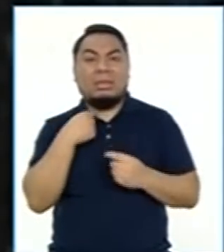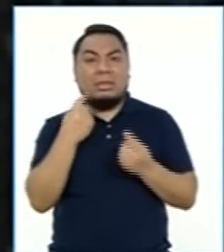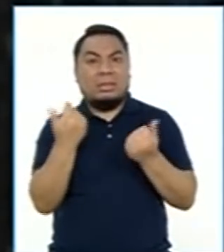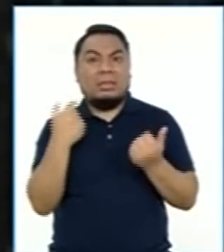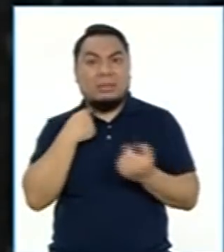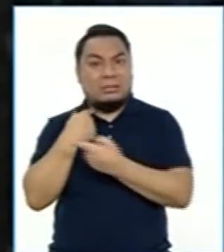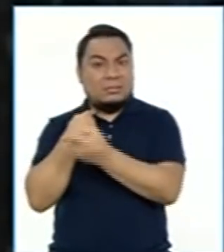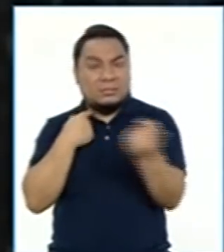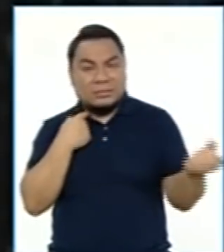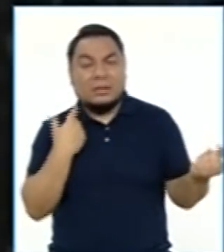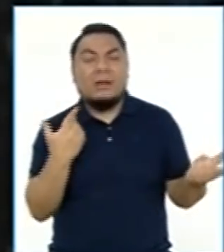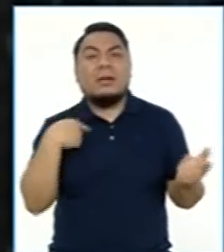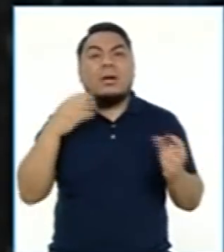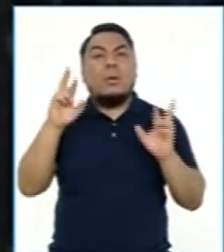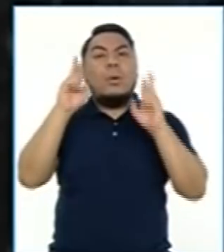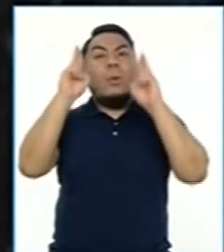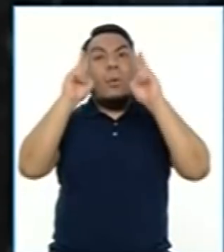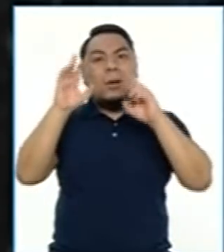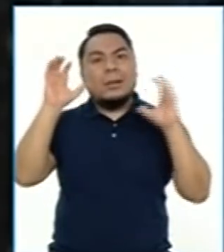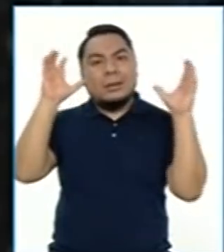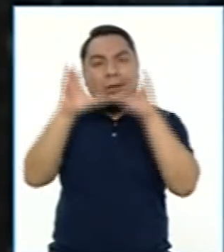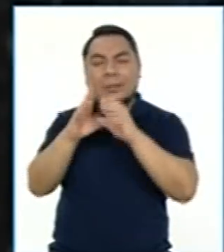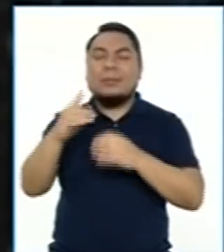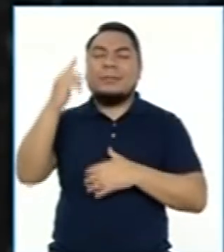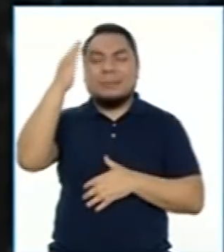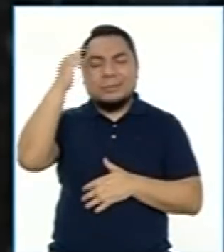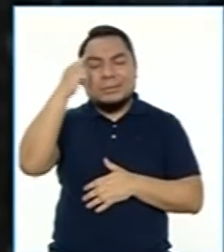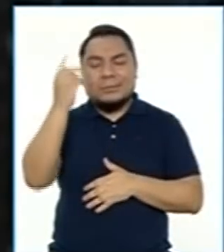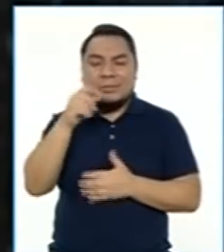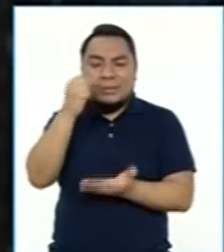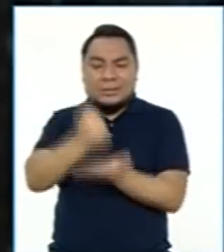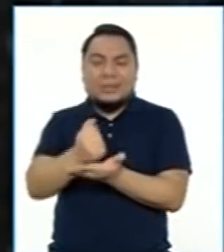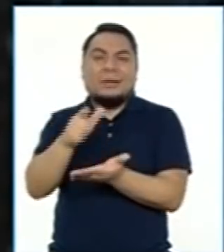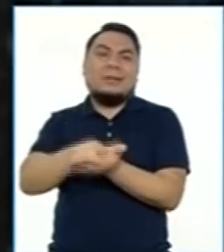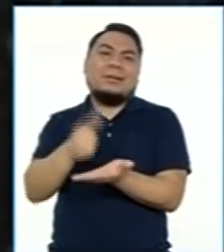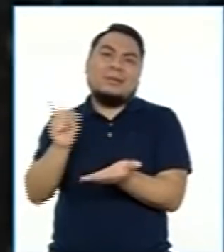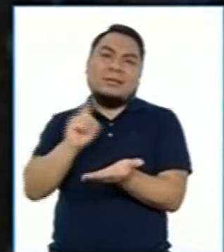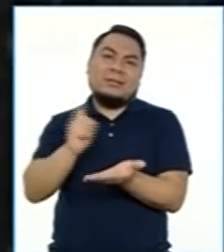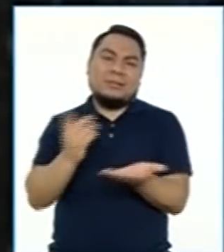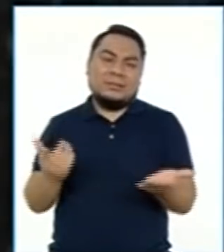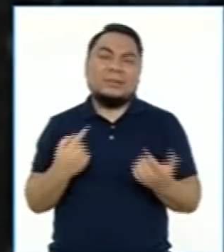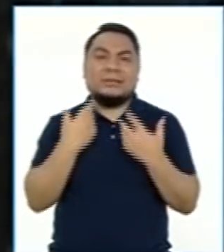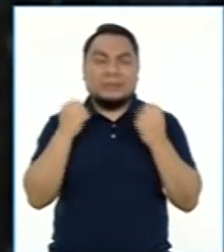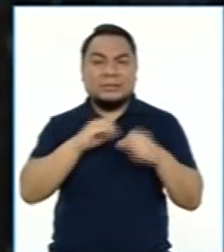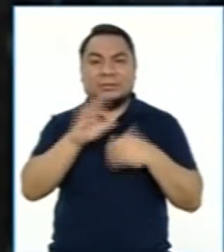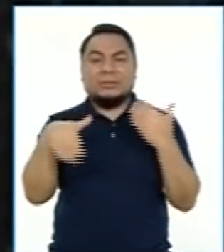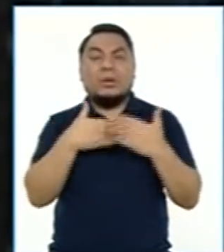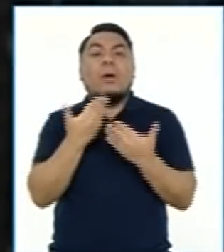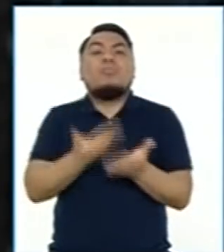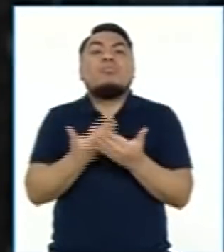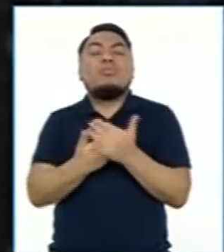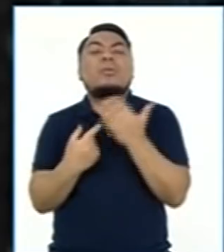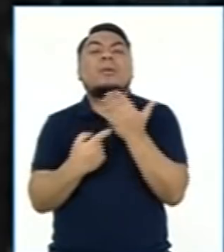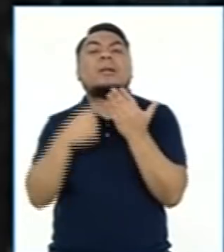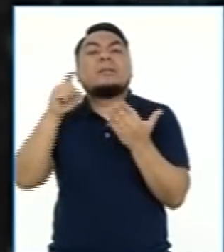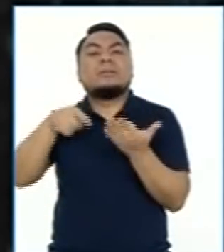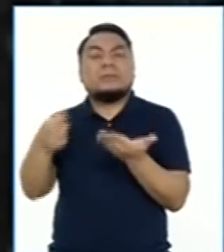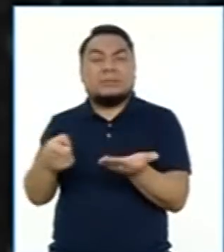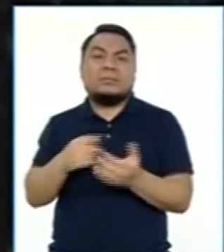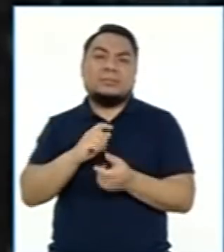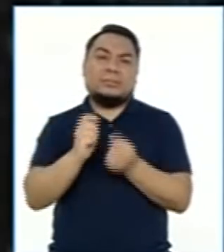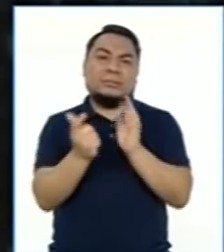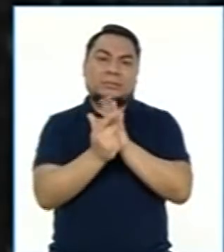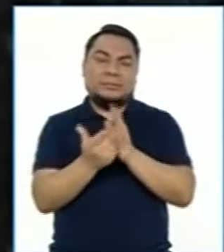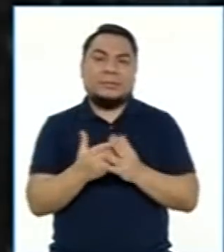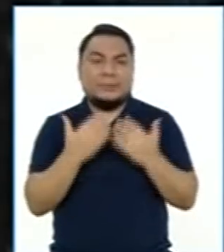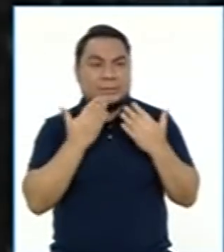nosotros esperamos que el Congreso sea bastante prudente con las medidas que aprueba y que dé espacio a todos los sustentos técnicos que requieren ese tipo